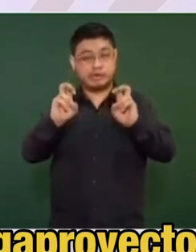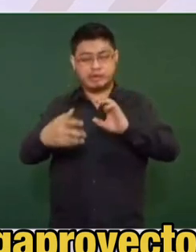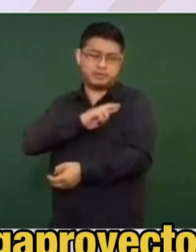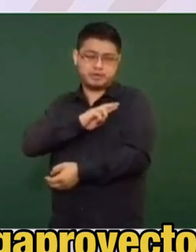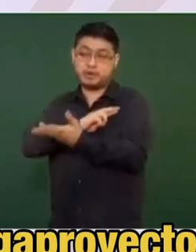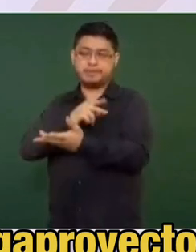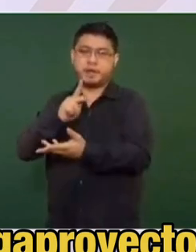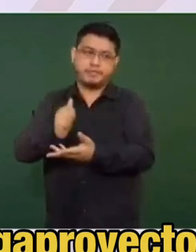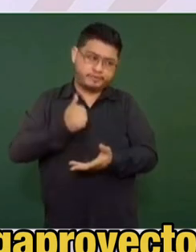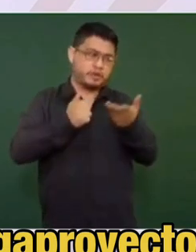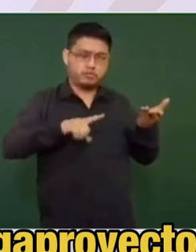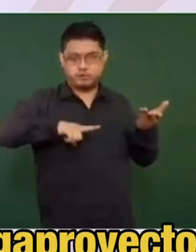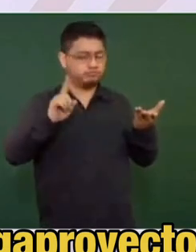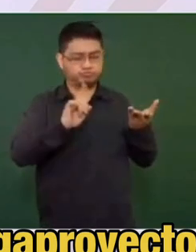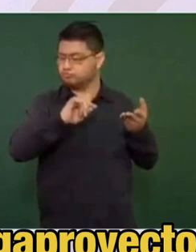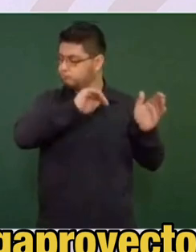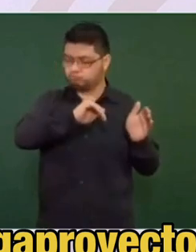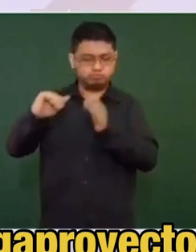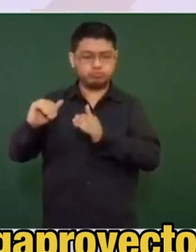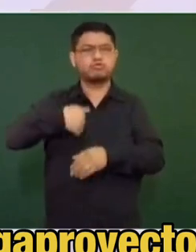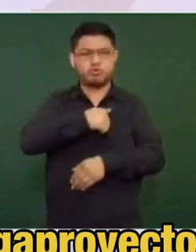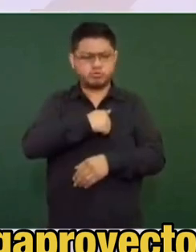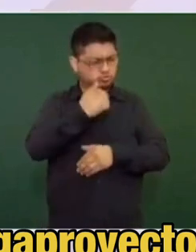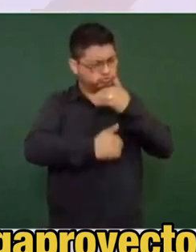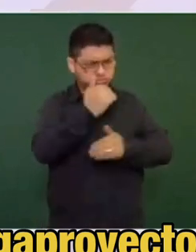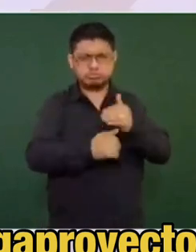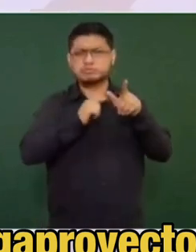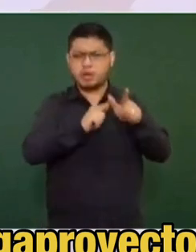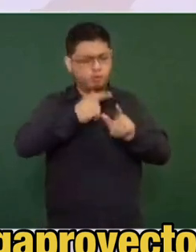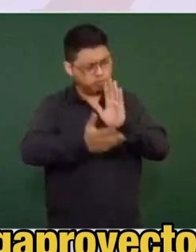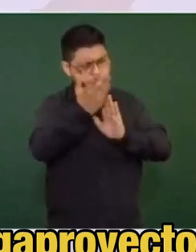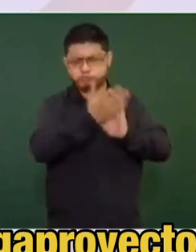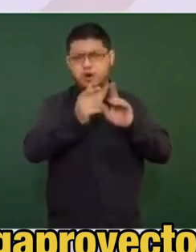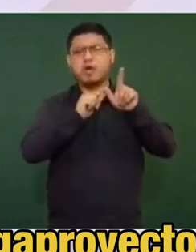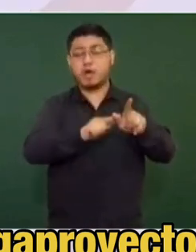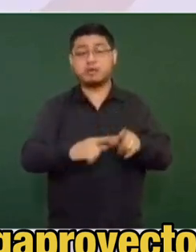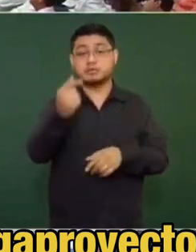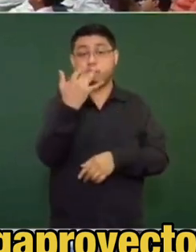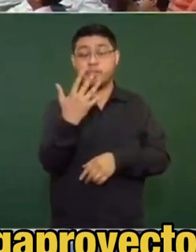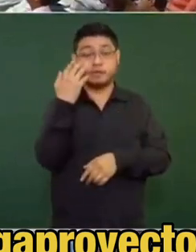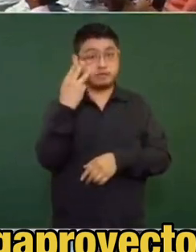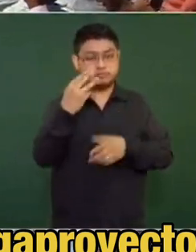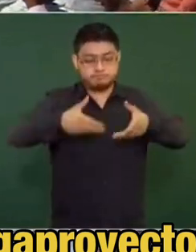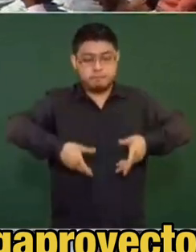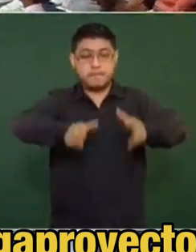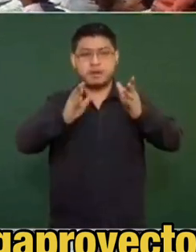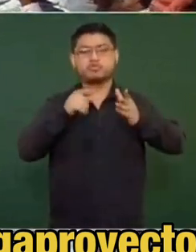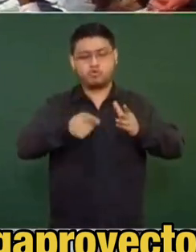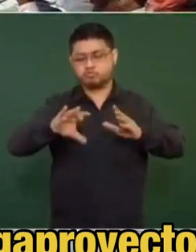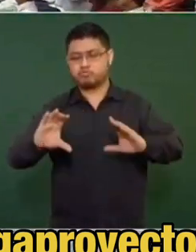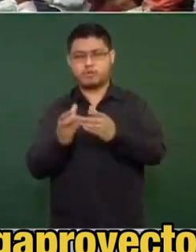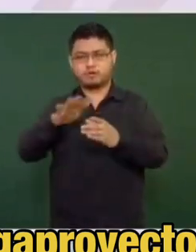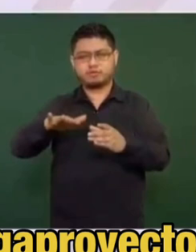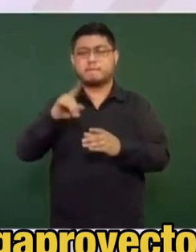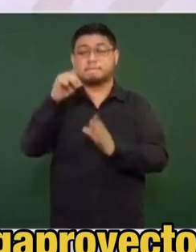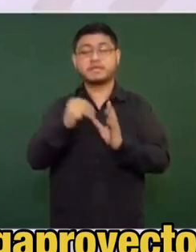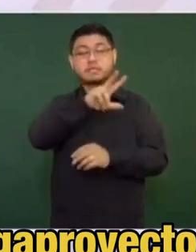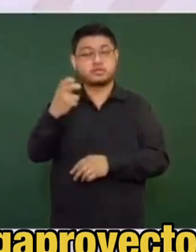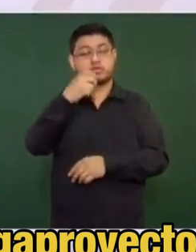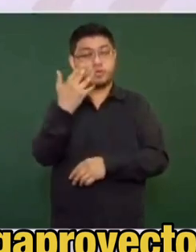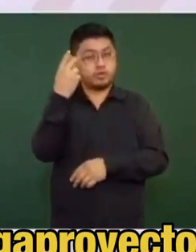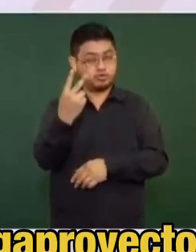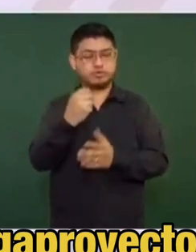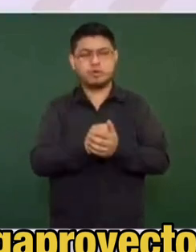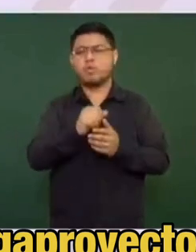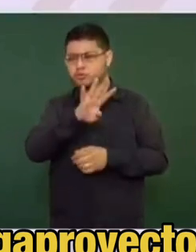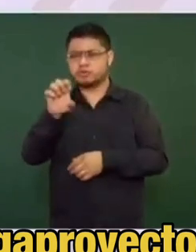-privadas. Ahora sin estas operaciones están concluidos o en proceso de construcción 53 caminos rurales con 1.752 kilómetros y